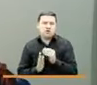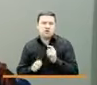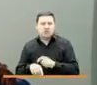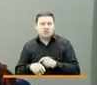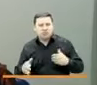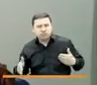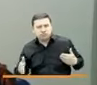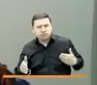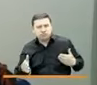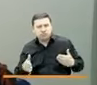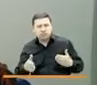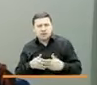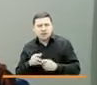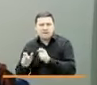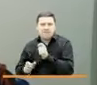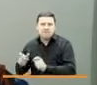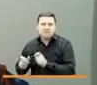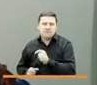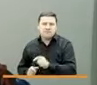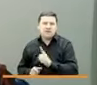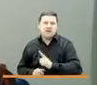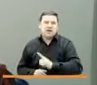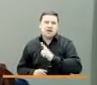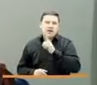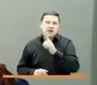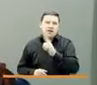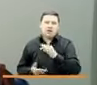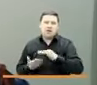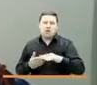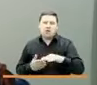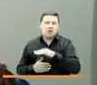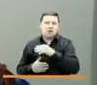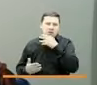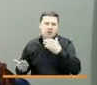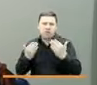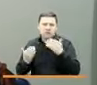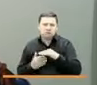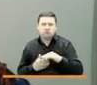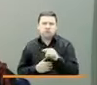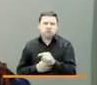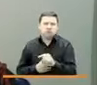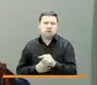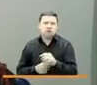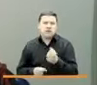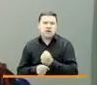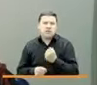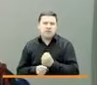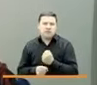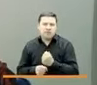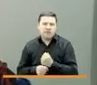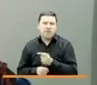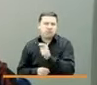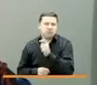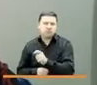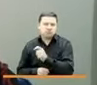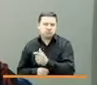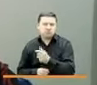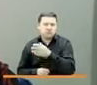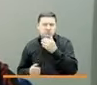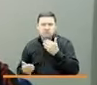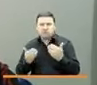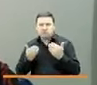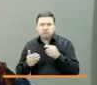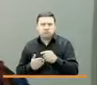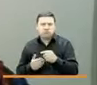de estos personajes líderes del pueblo, campesinos, trabajadores, campesinos que